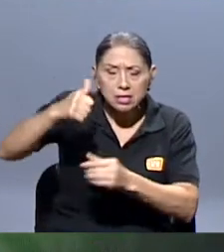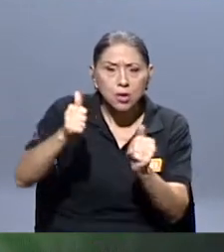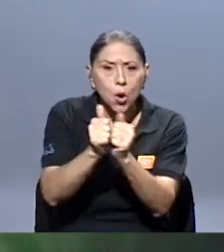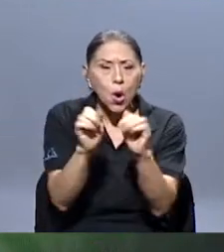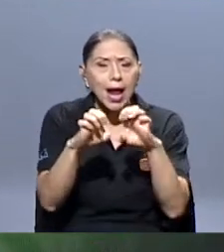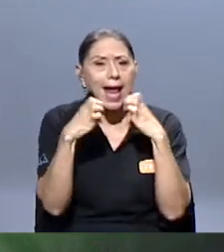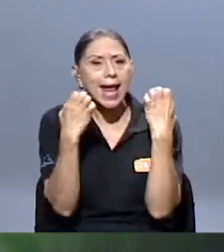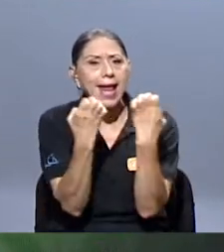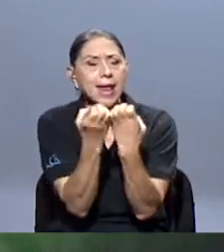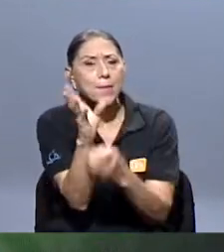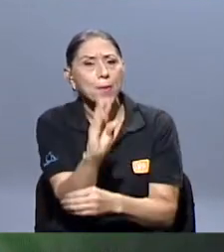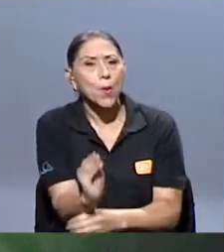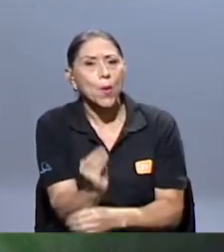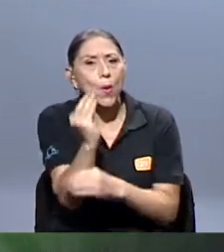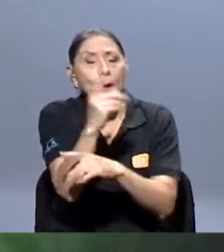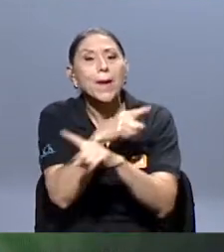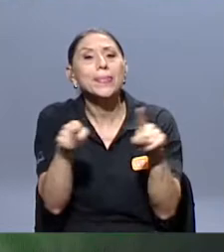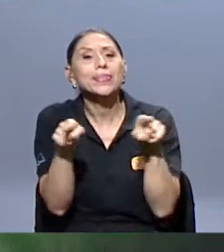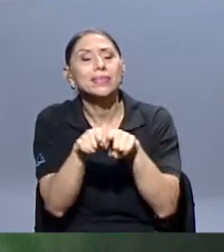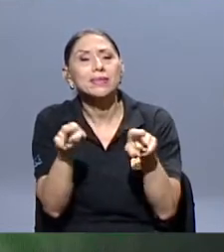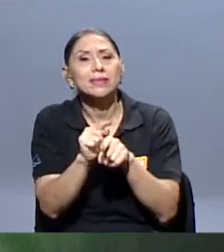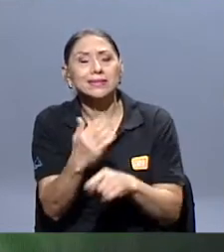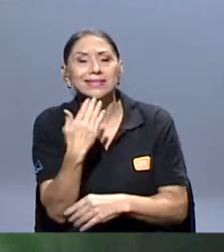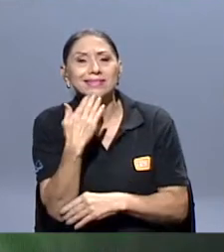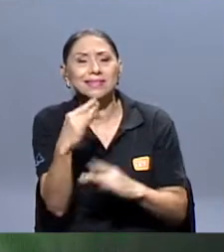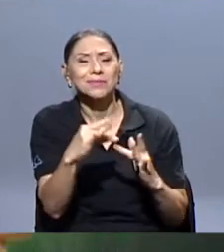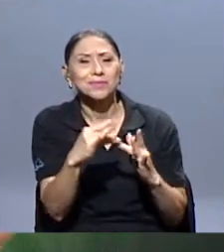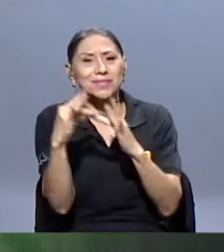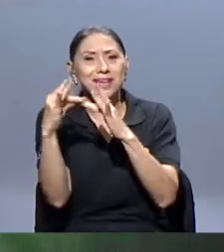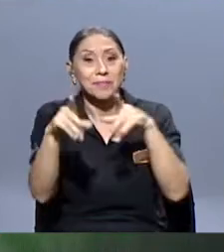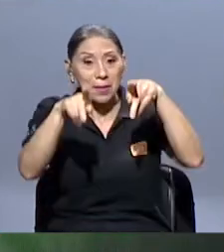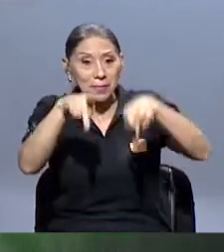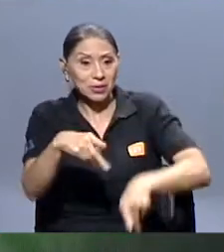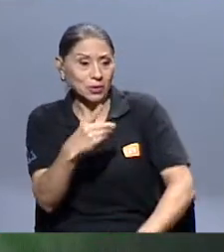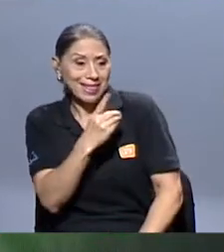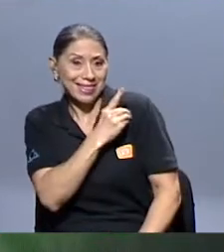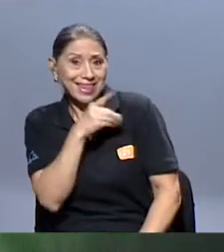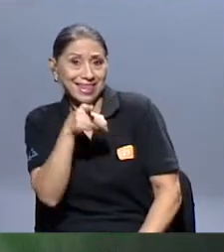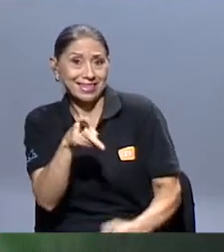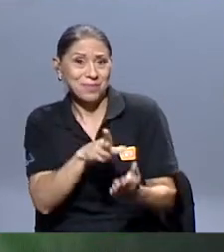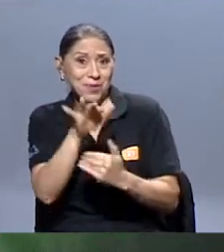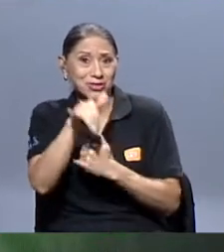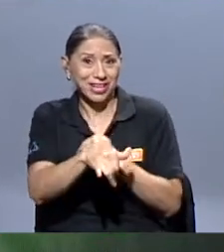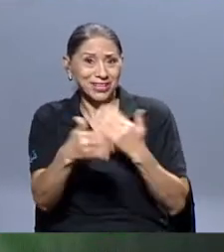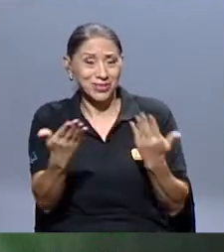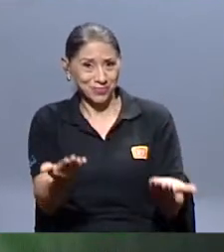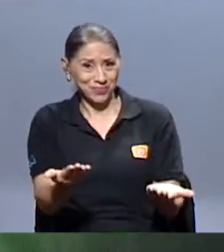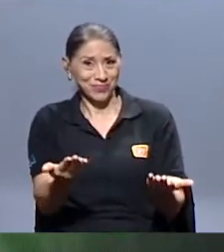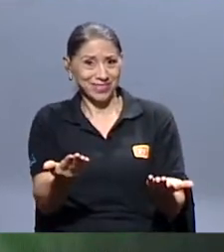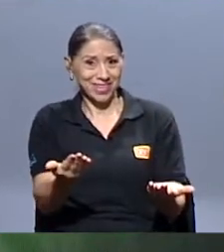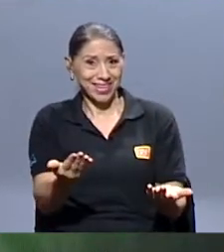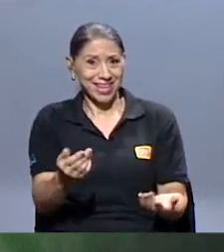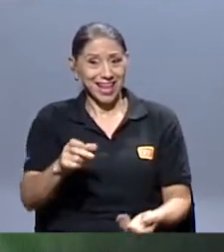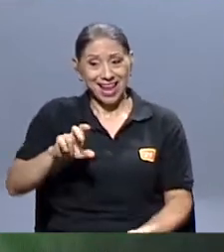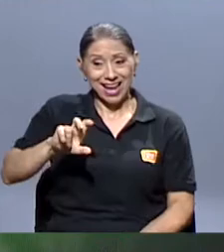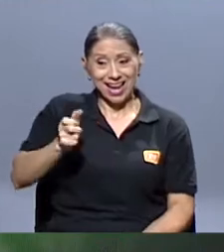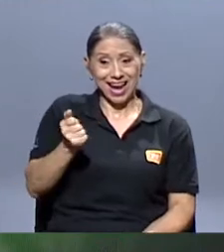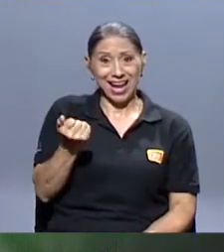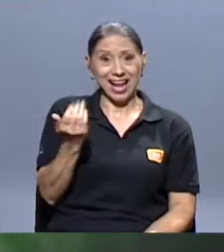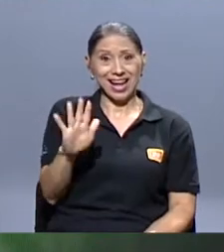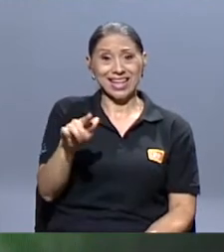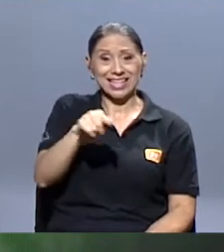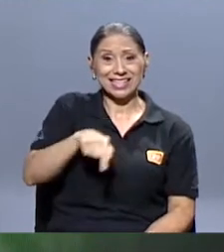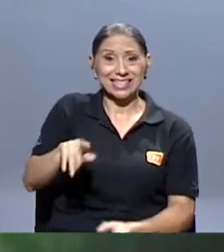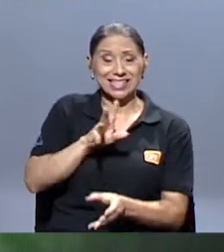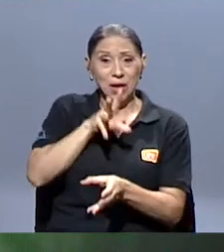jóvenes, pero por supuesto también un agradecimiento muy especial a quien ha dirigido este proyecto. El canal en esto se ha involucrado